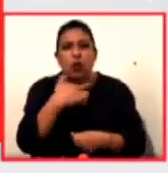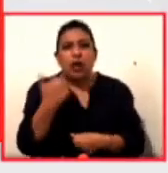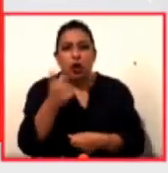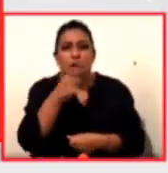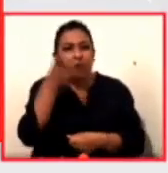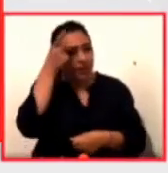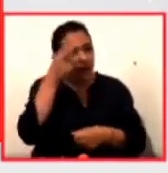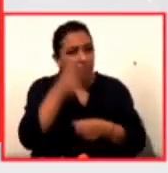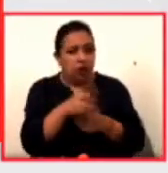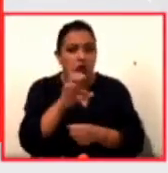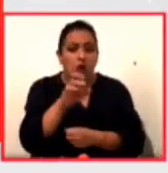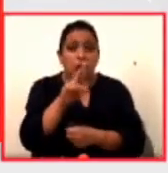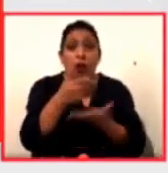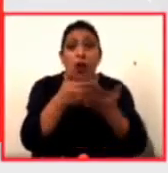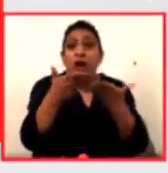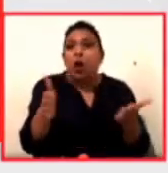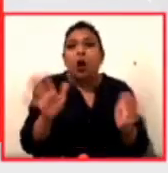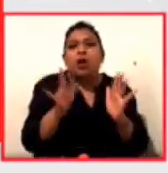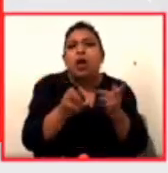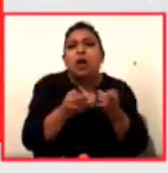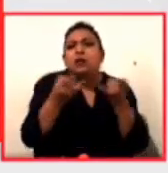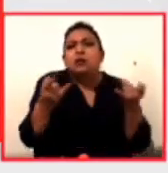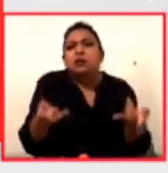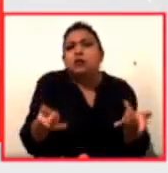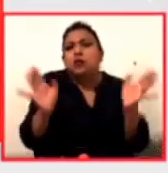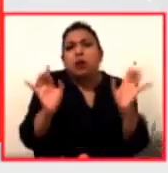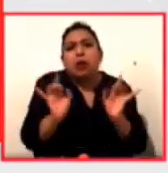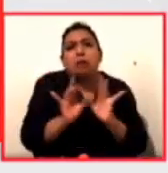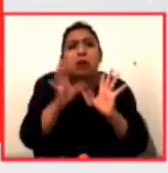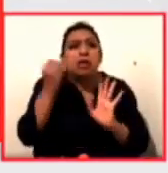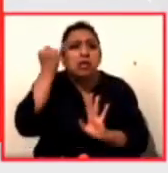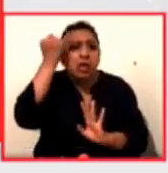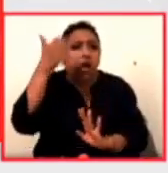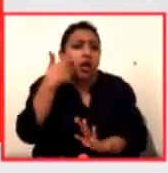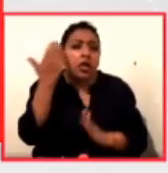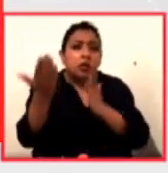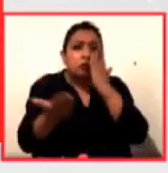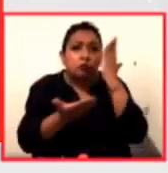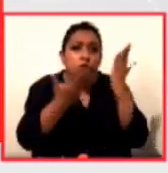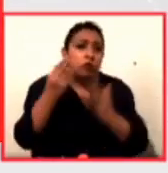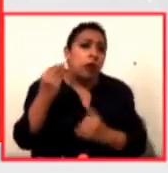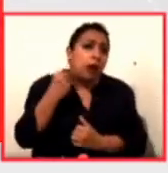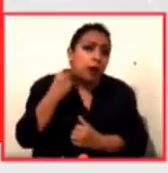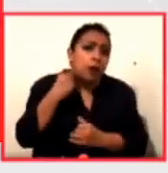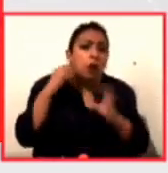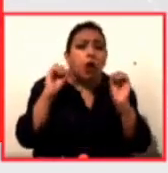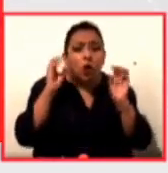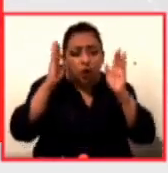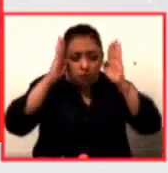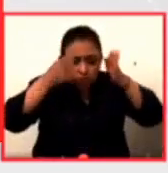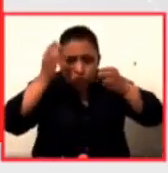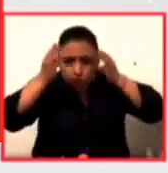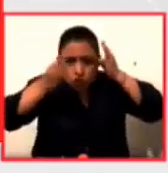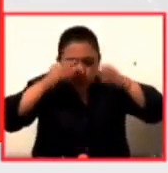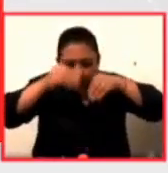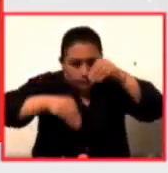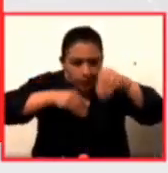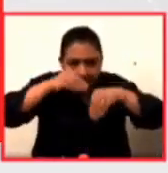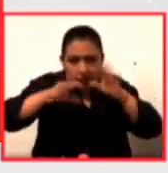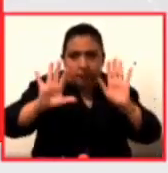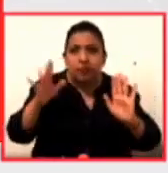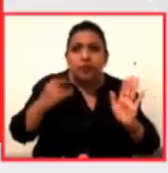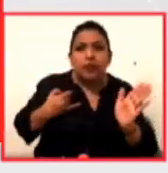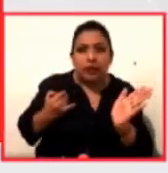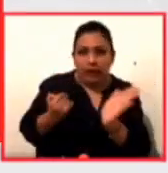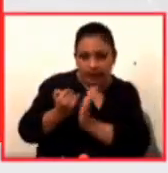ahora ya solo es una anécdota esa idea que tenía de estudiar derecho o dedicarse a hacer museografía y así que decidí más